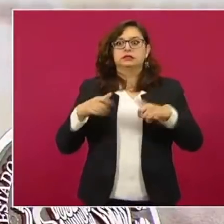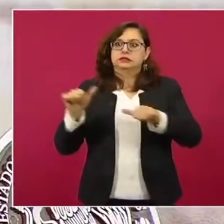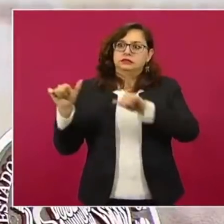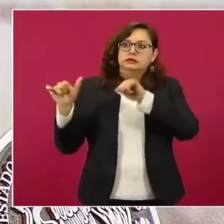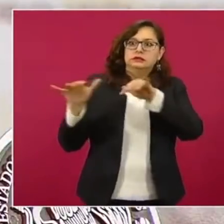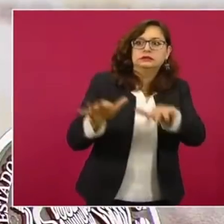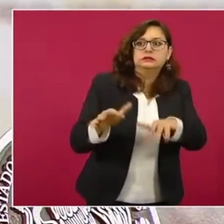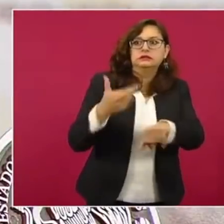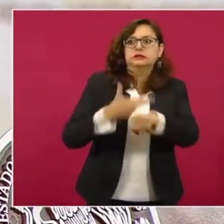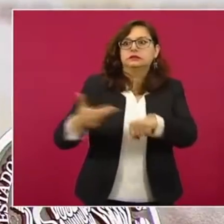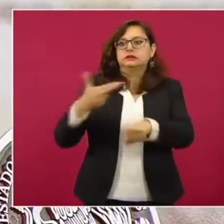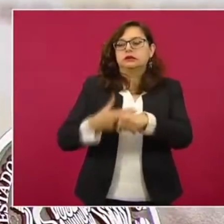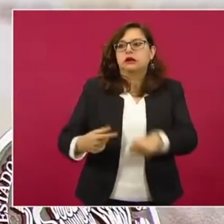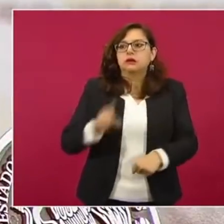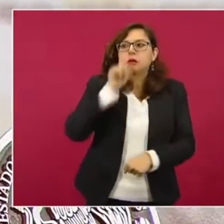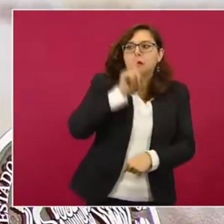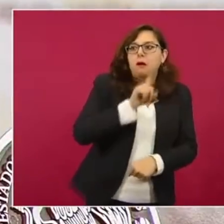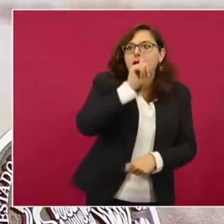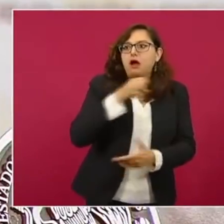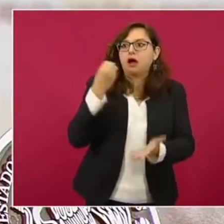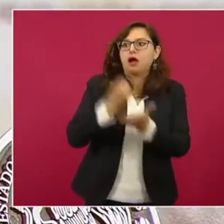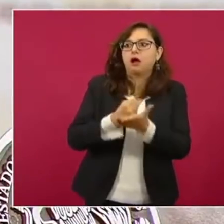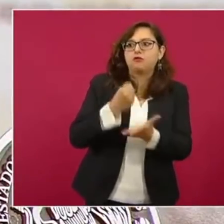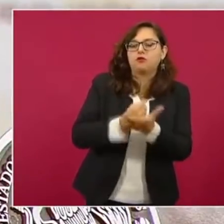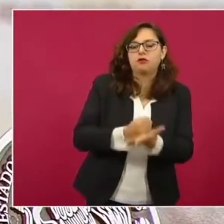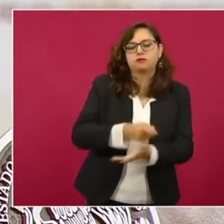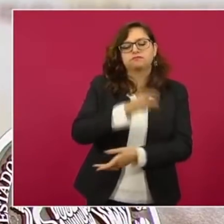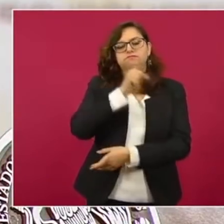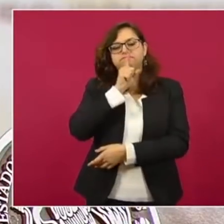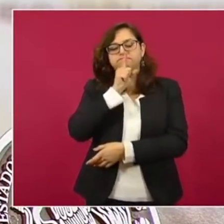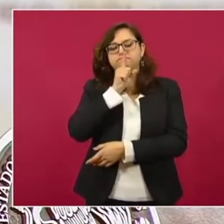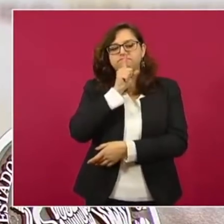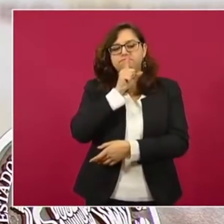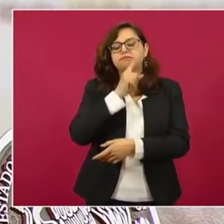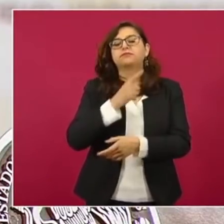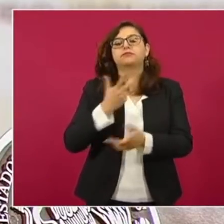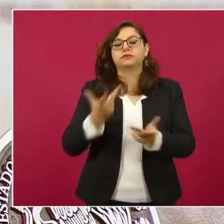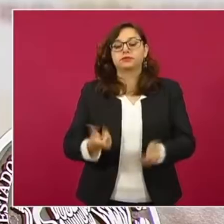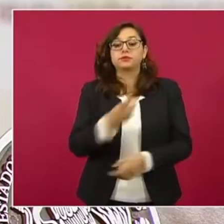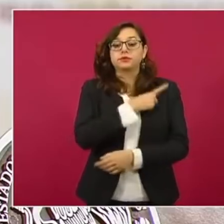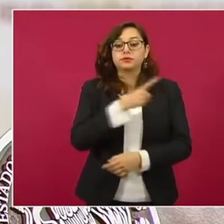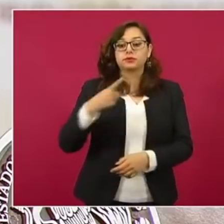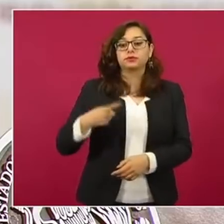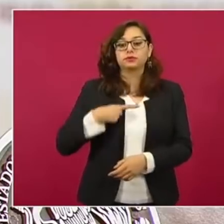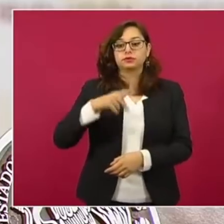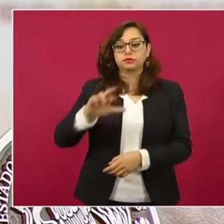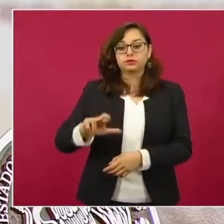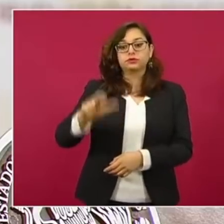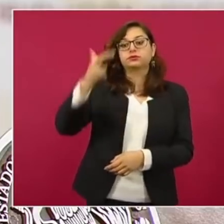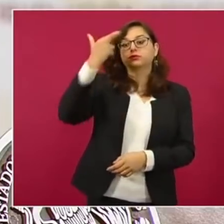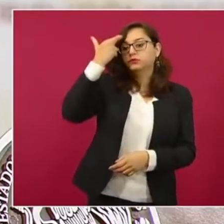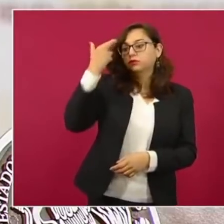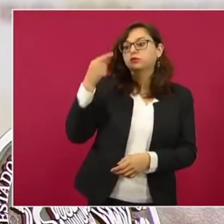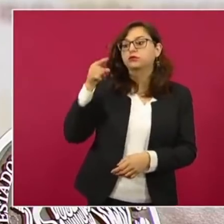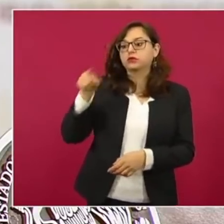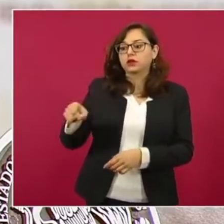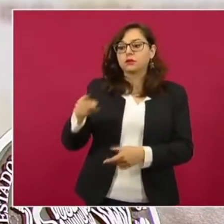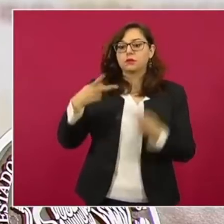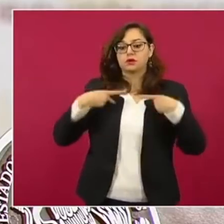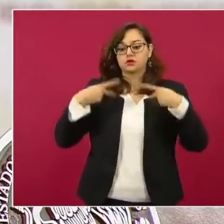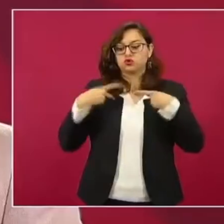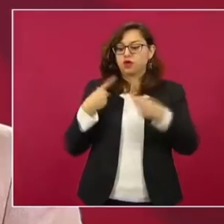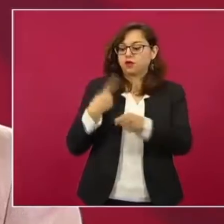sacar una prueba. Entonces, hay que recordar que los efectos legales y administrativos del permiso COVID son